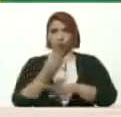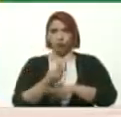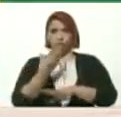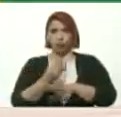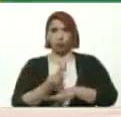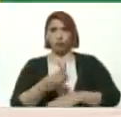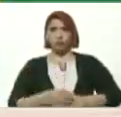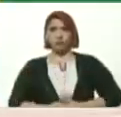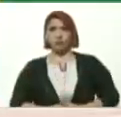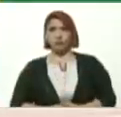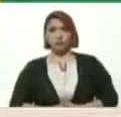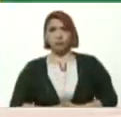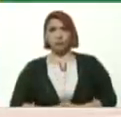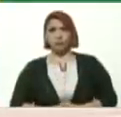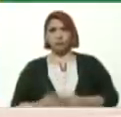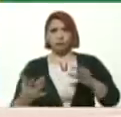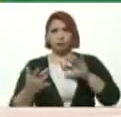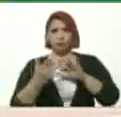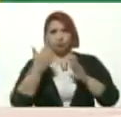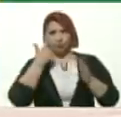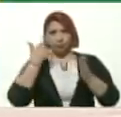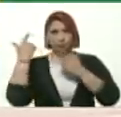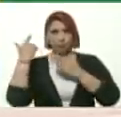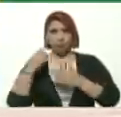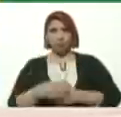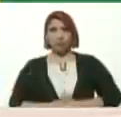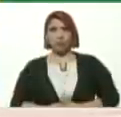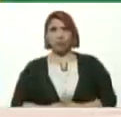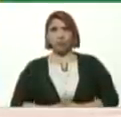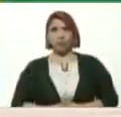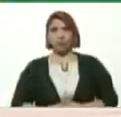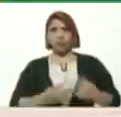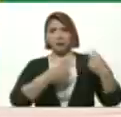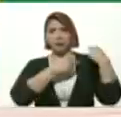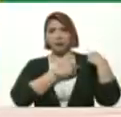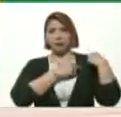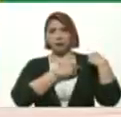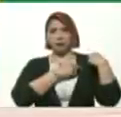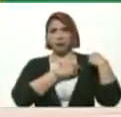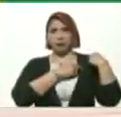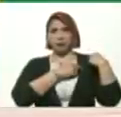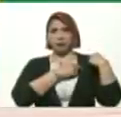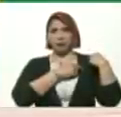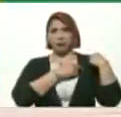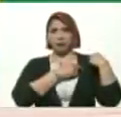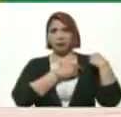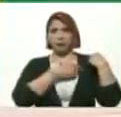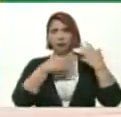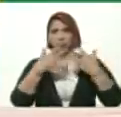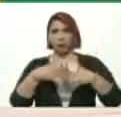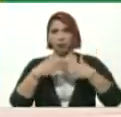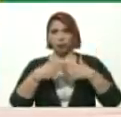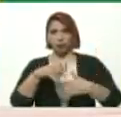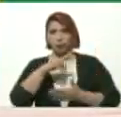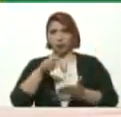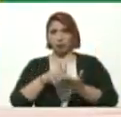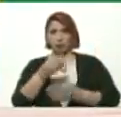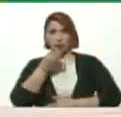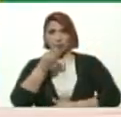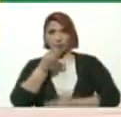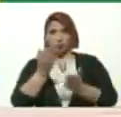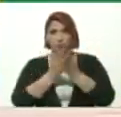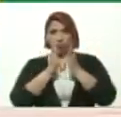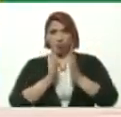nombre Vamos a ver Precisamente La directora De la Corporación Nacional De Alimentación Escolar La